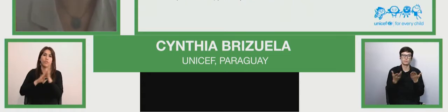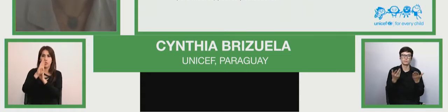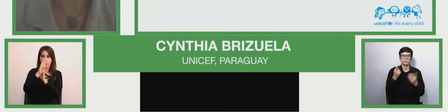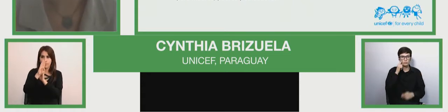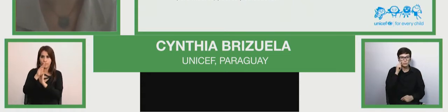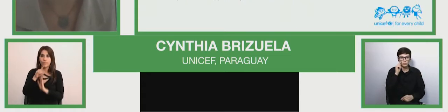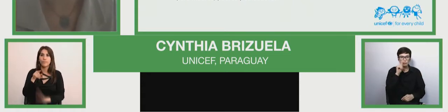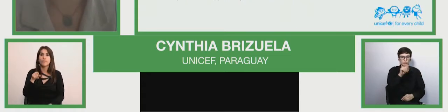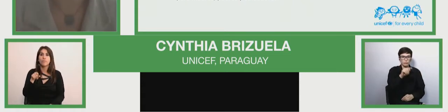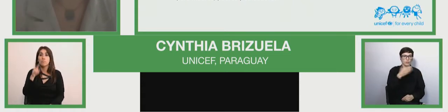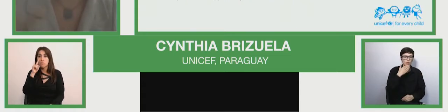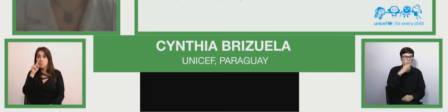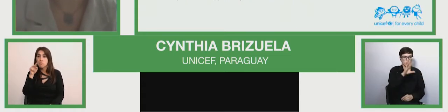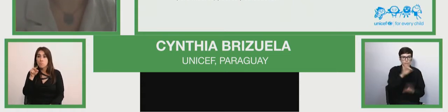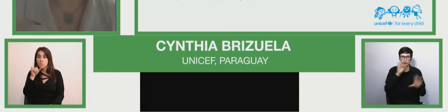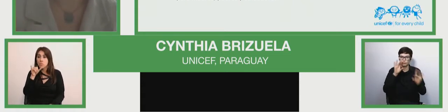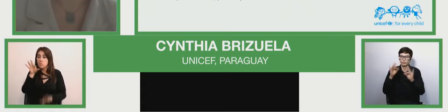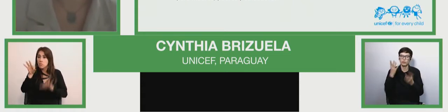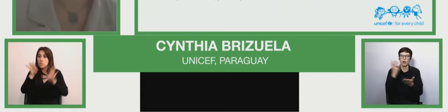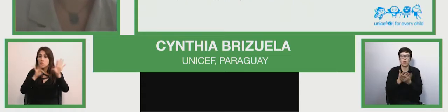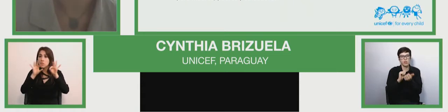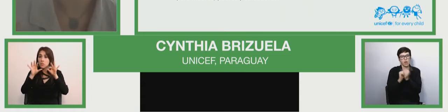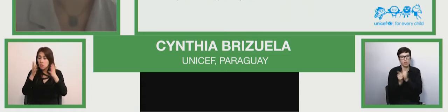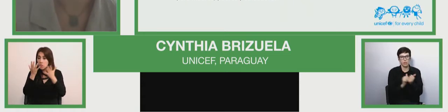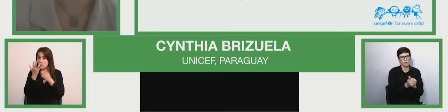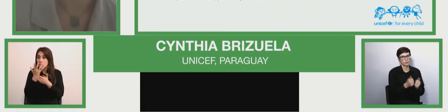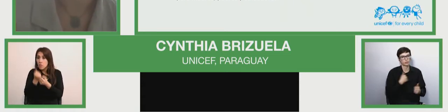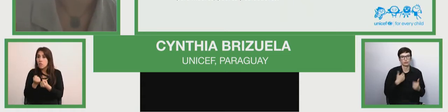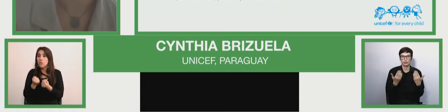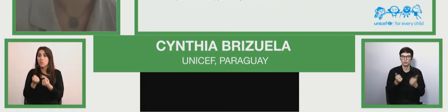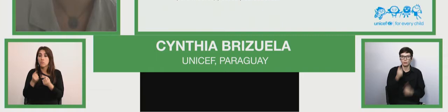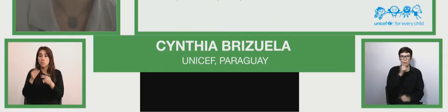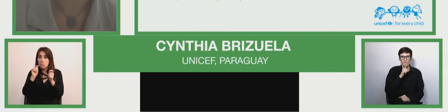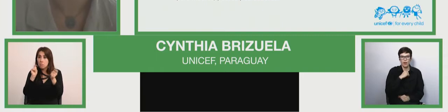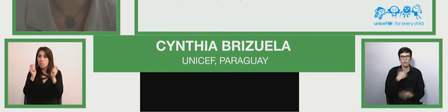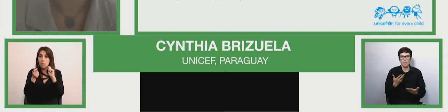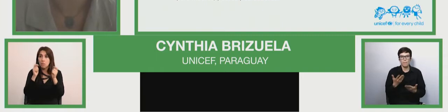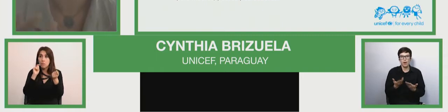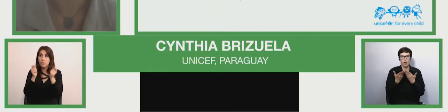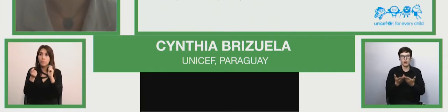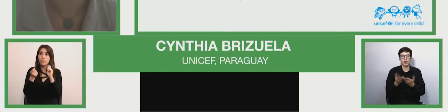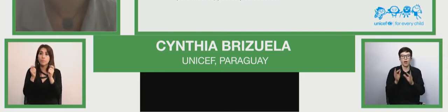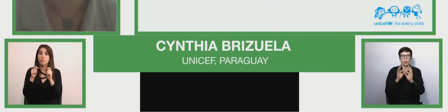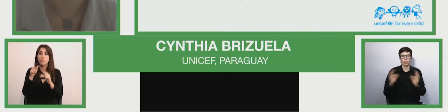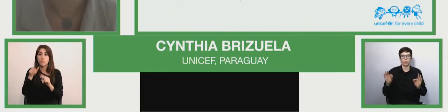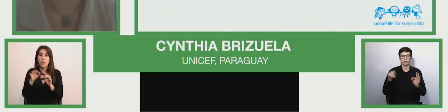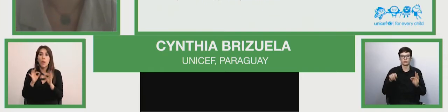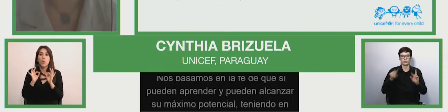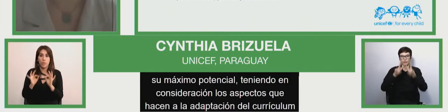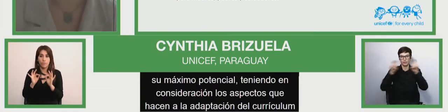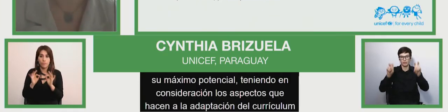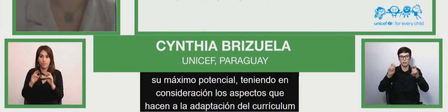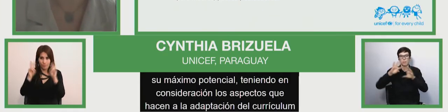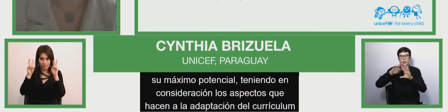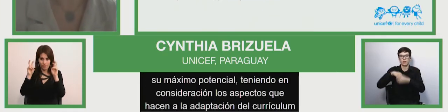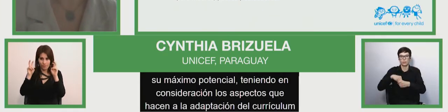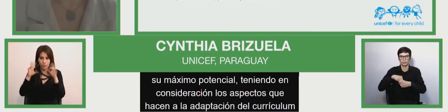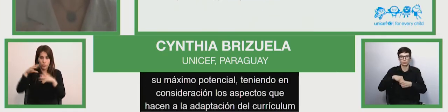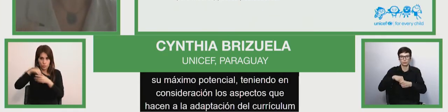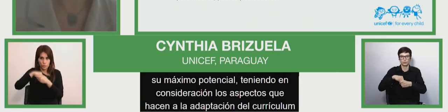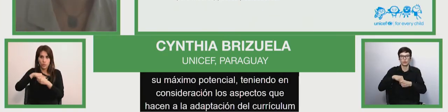aspectos que hacen a la adaptación del currículum a los materiales educativos basados en un diseño de accesibilidad,